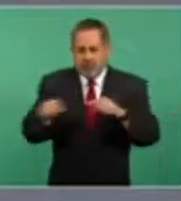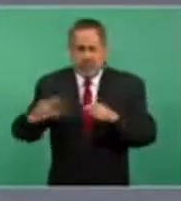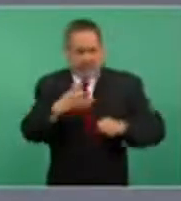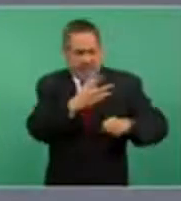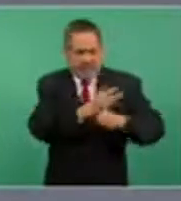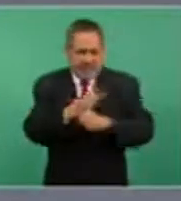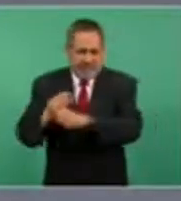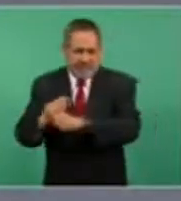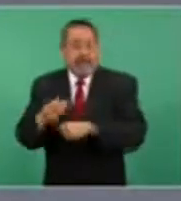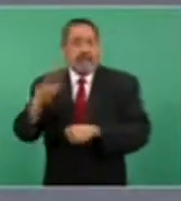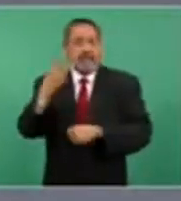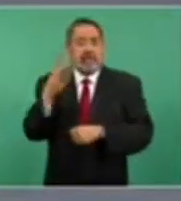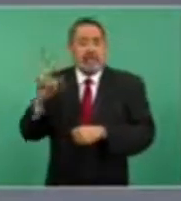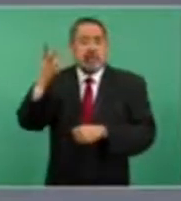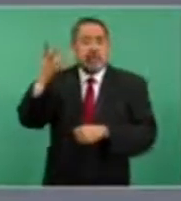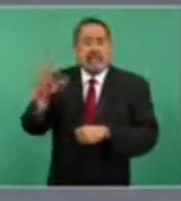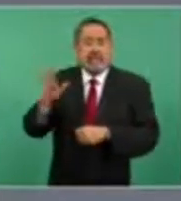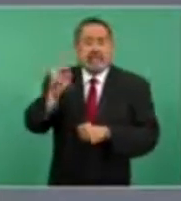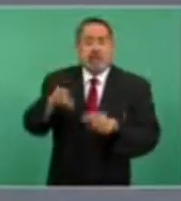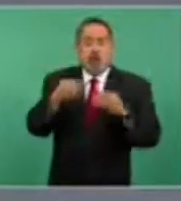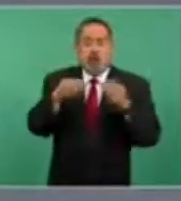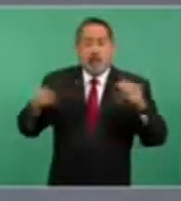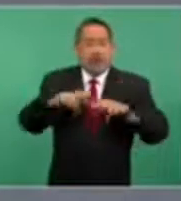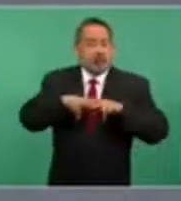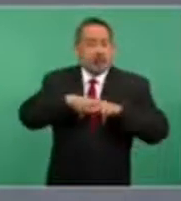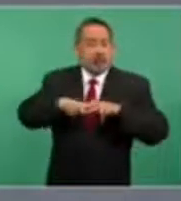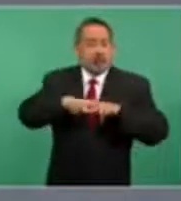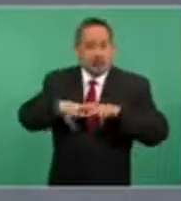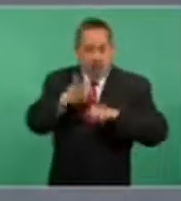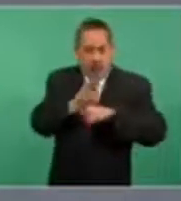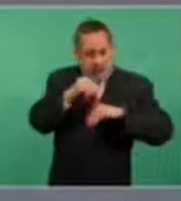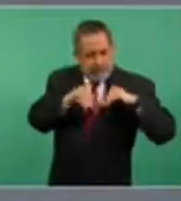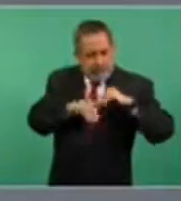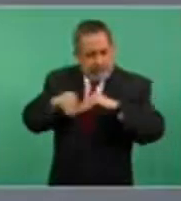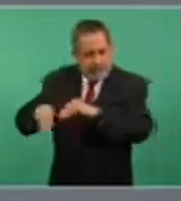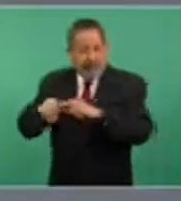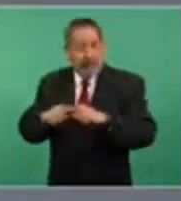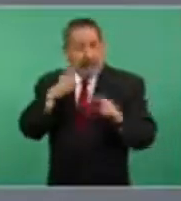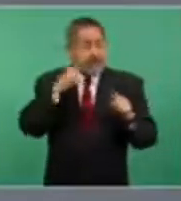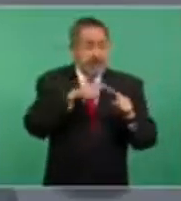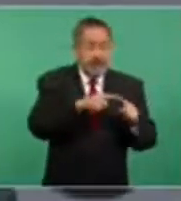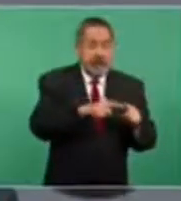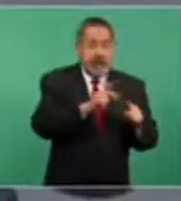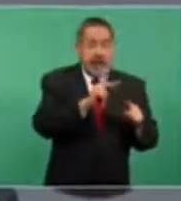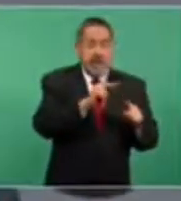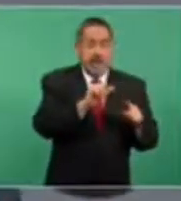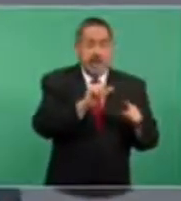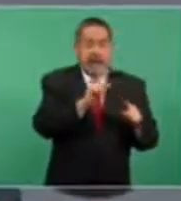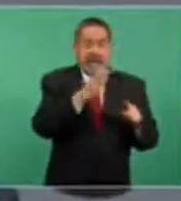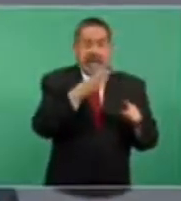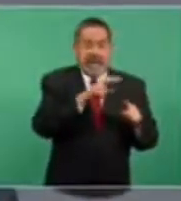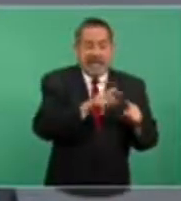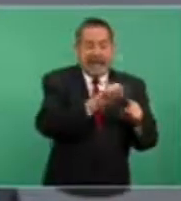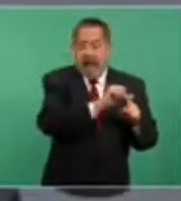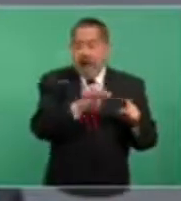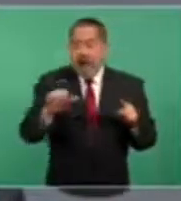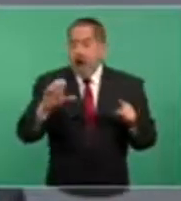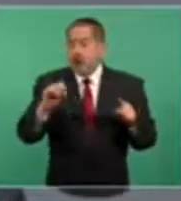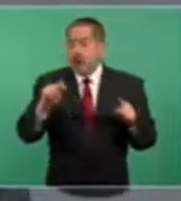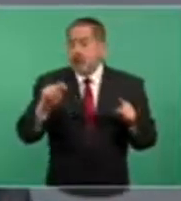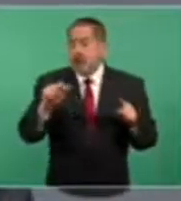kilómetros de vías férreas de Coatzacoalcos a Palenque con conexión